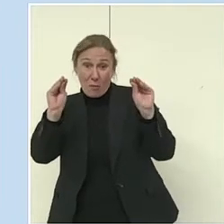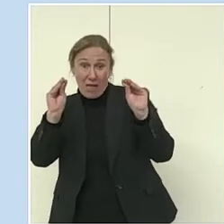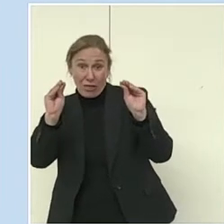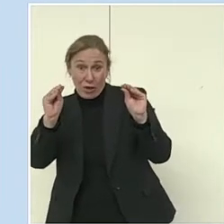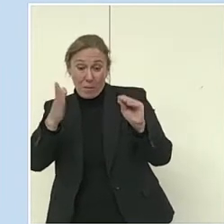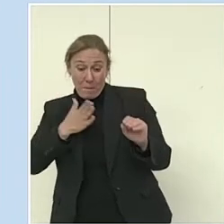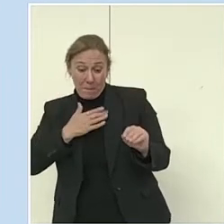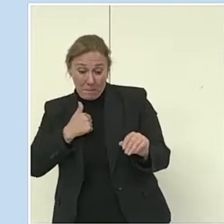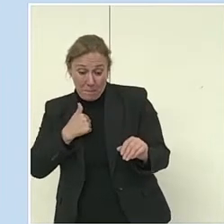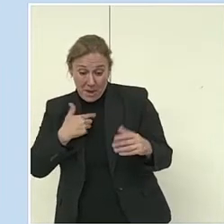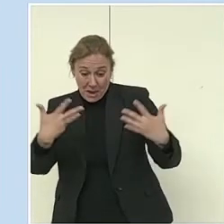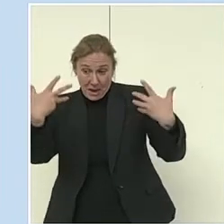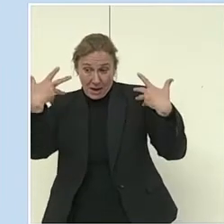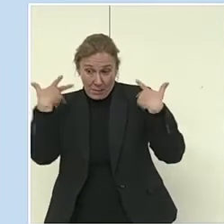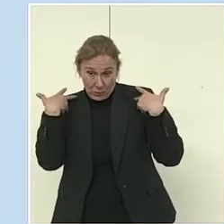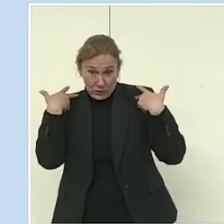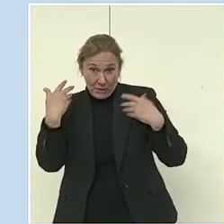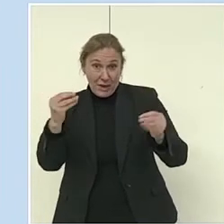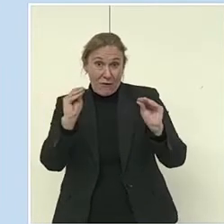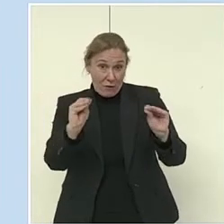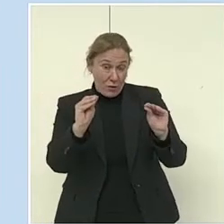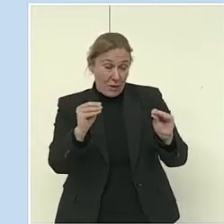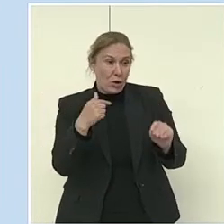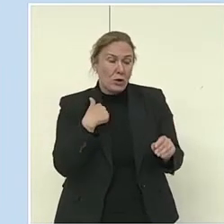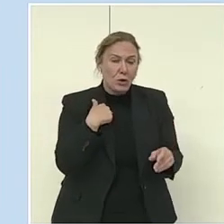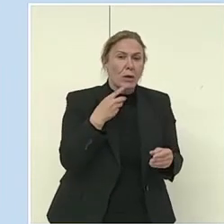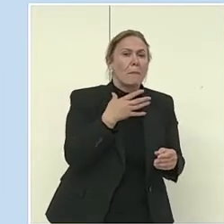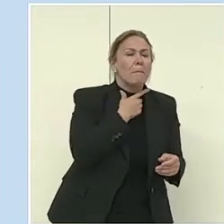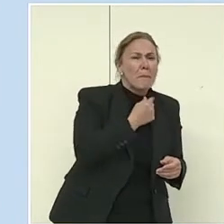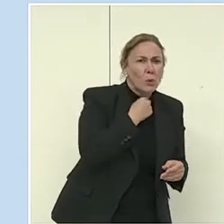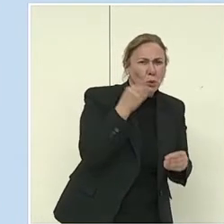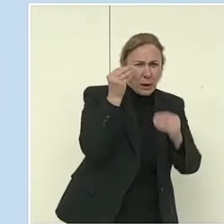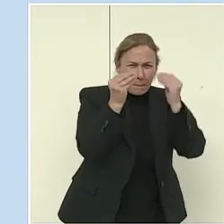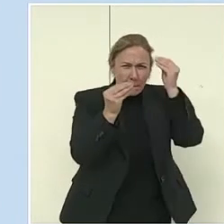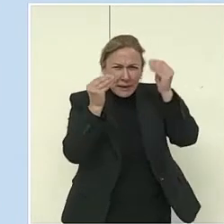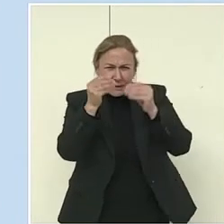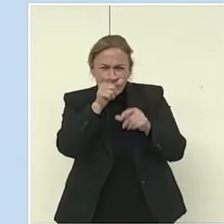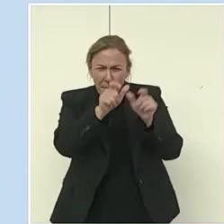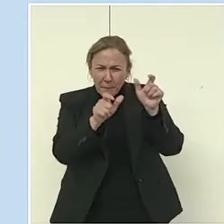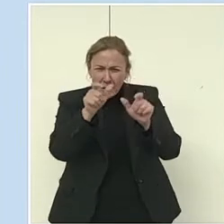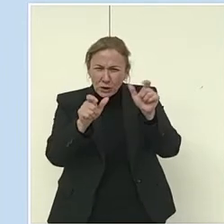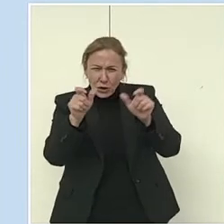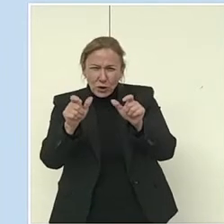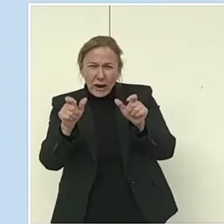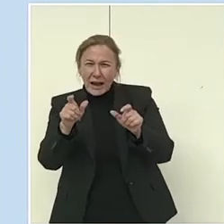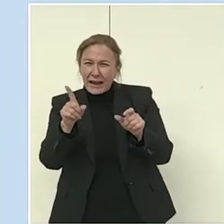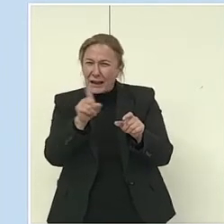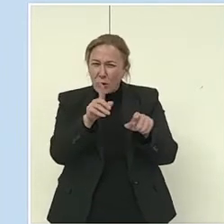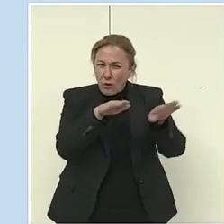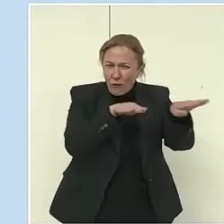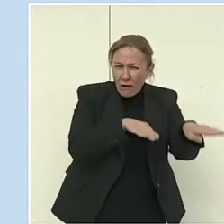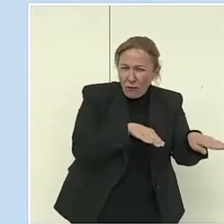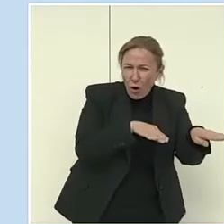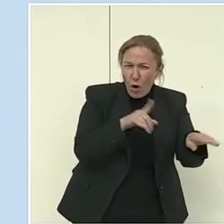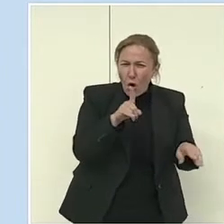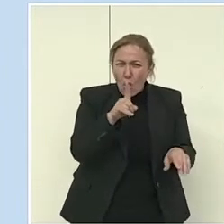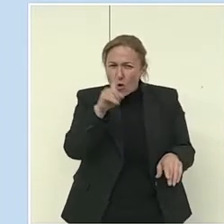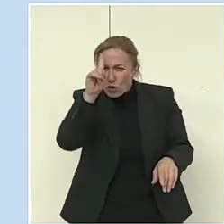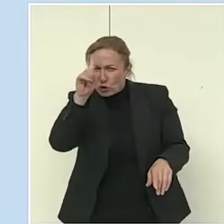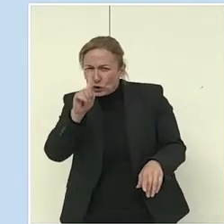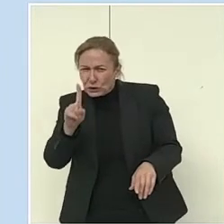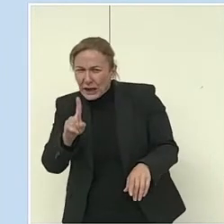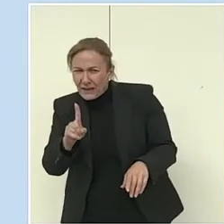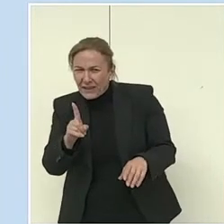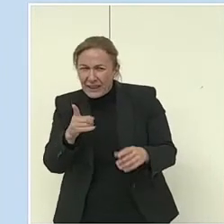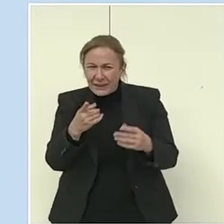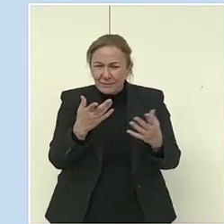reflexiones con personas que, bueno, pues no entiendan o no estén a favor o no consideren que tenemos que tener